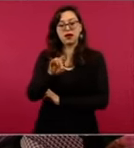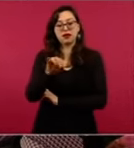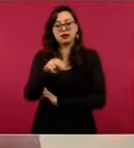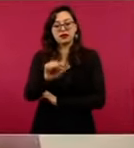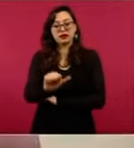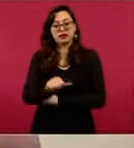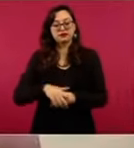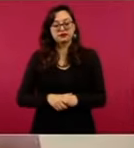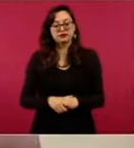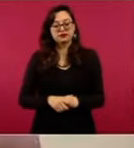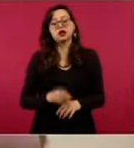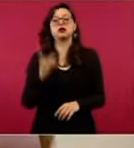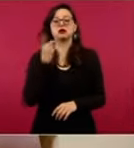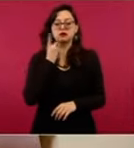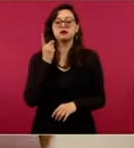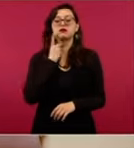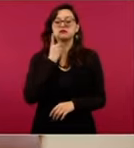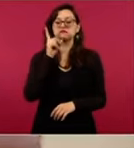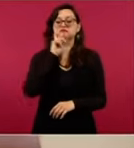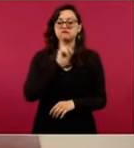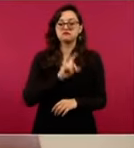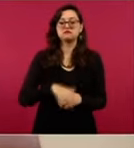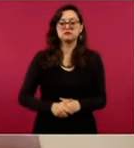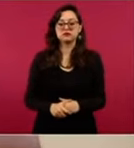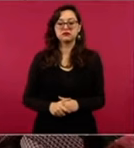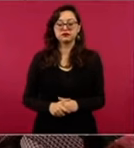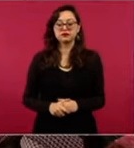Diputada. ¿Ya no hay más?